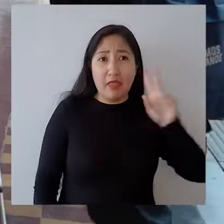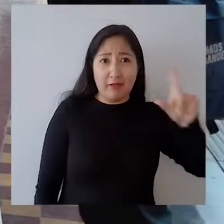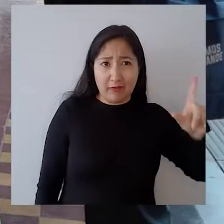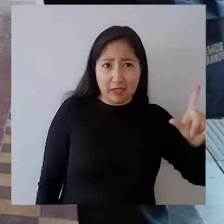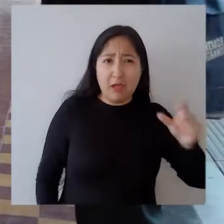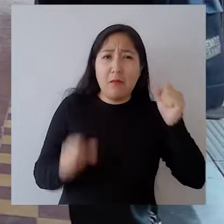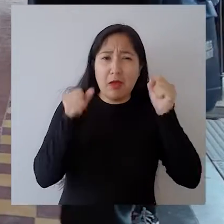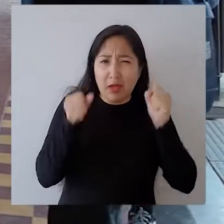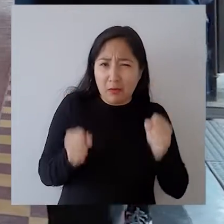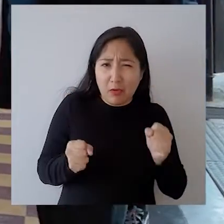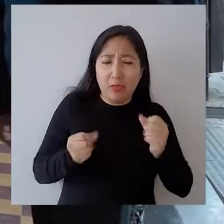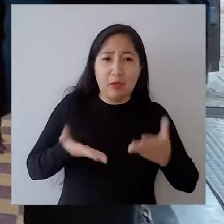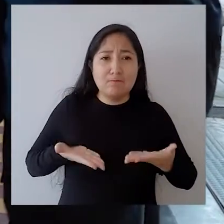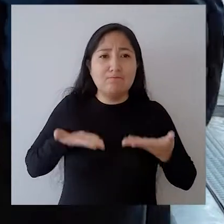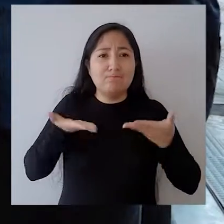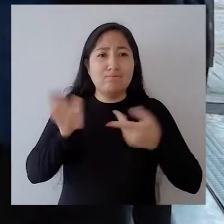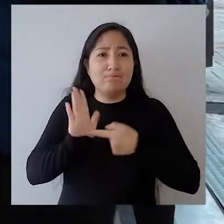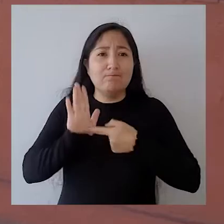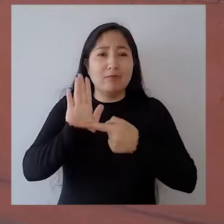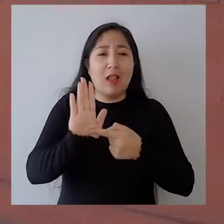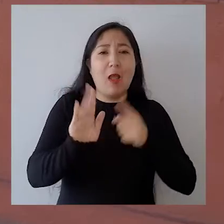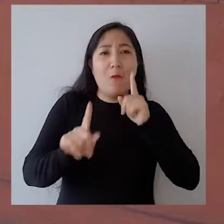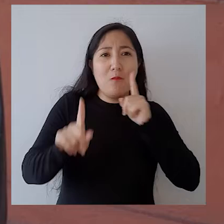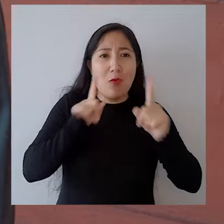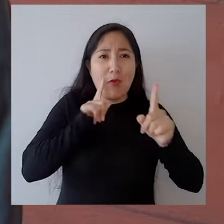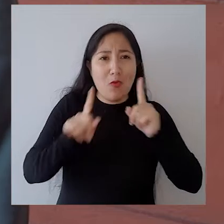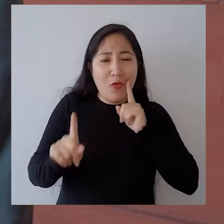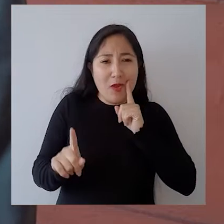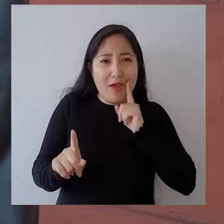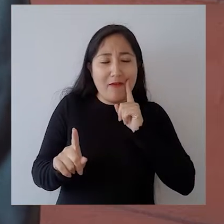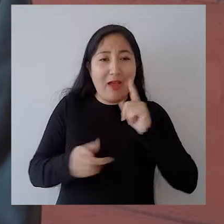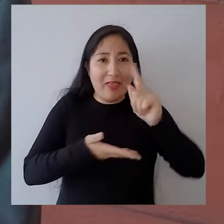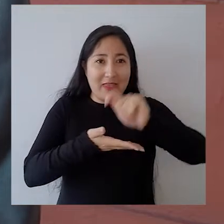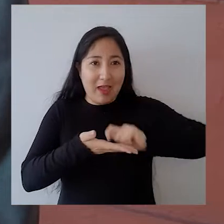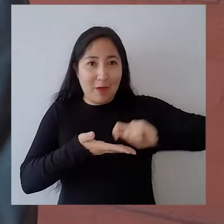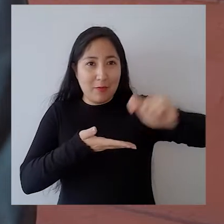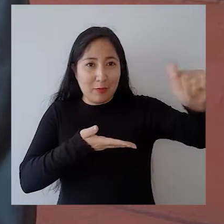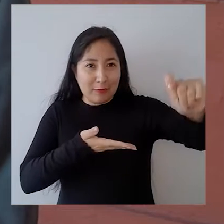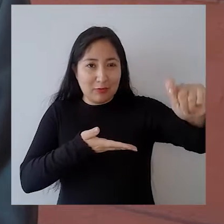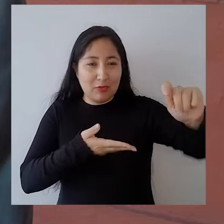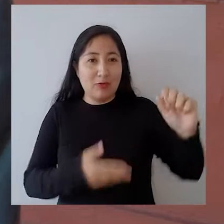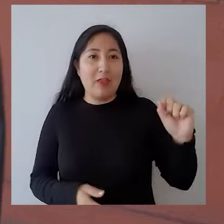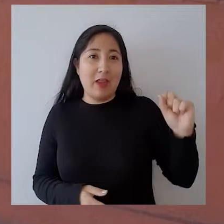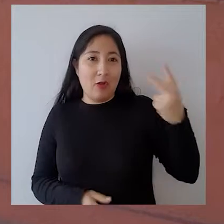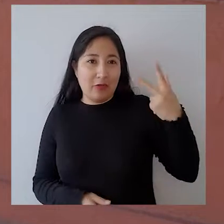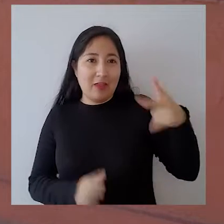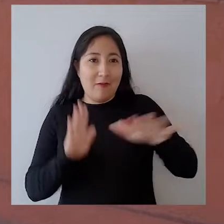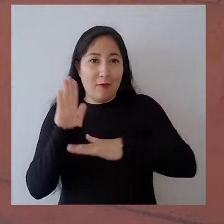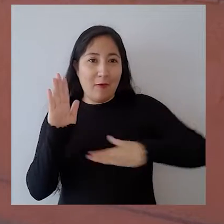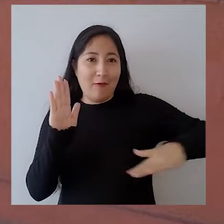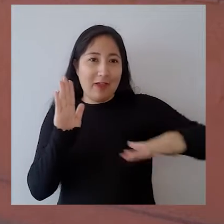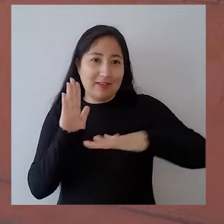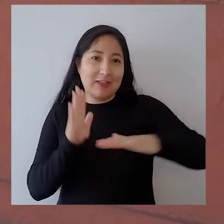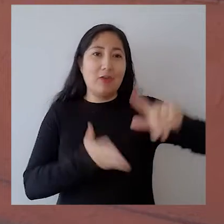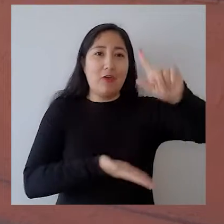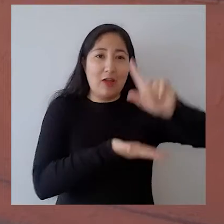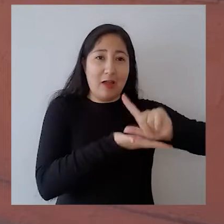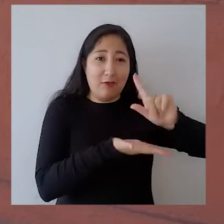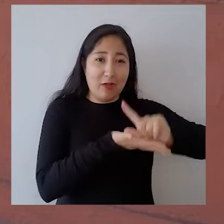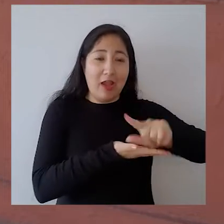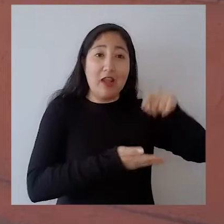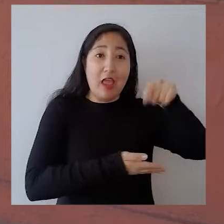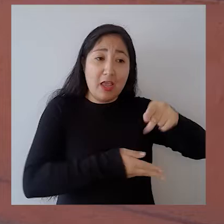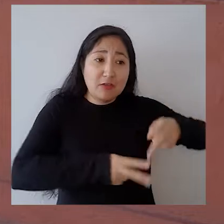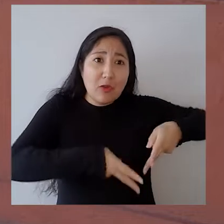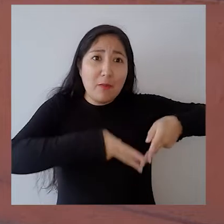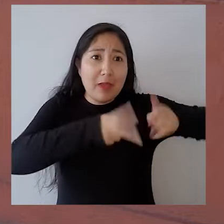abril para rendir las pruebas de aprobación del octavo año básico laboral